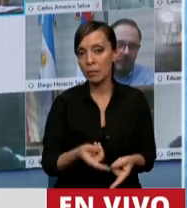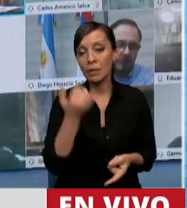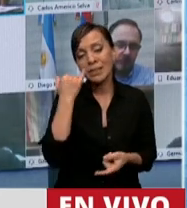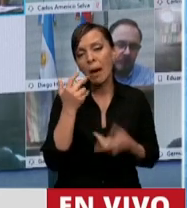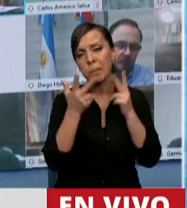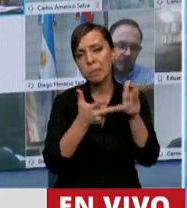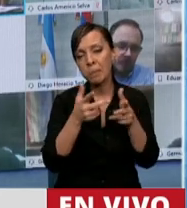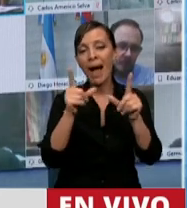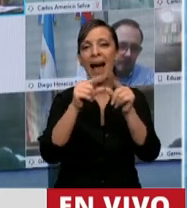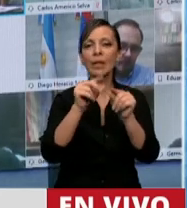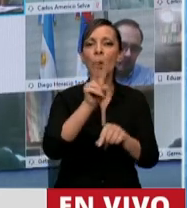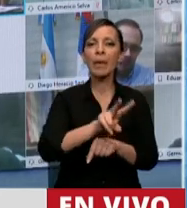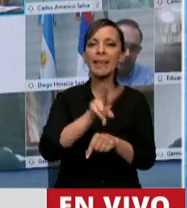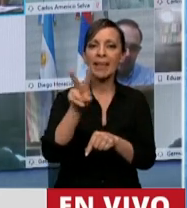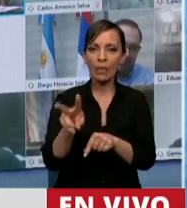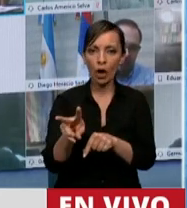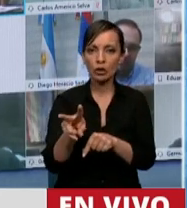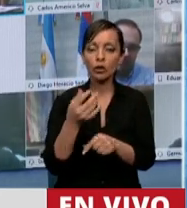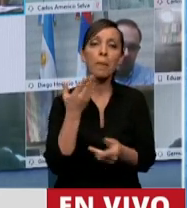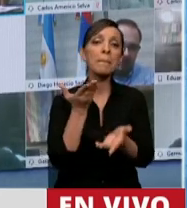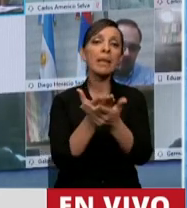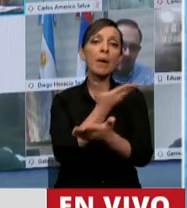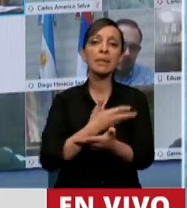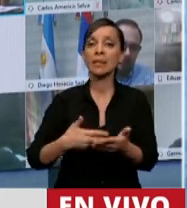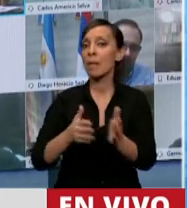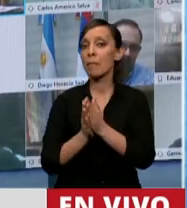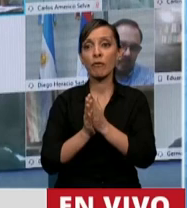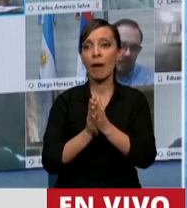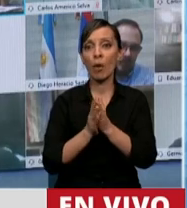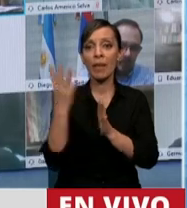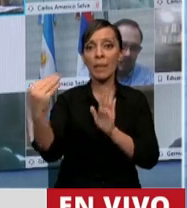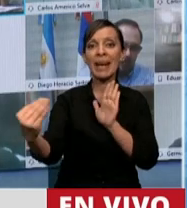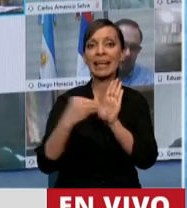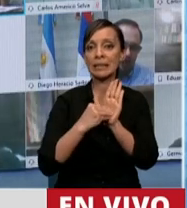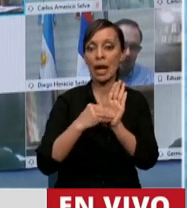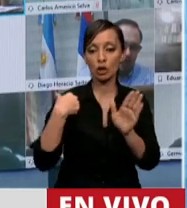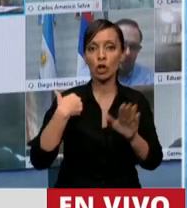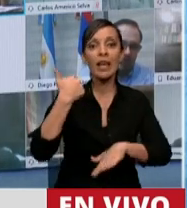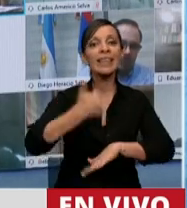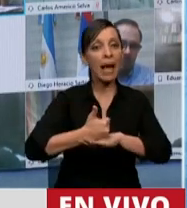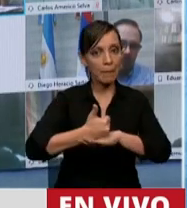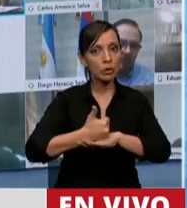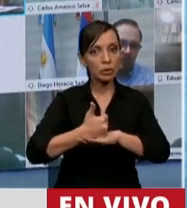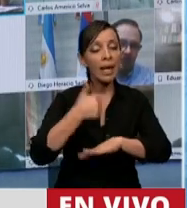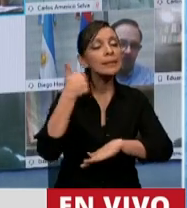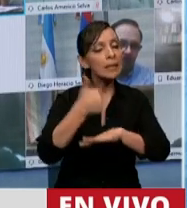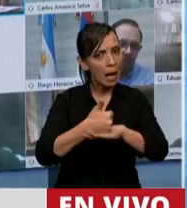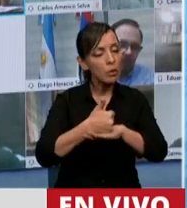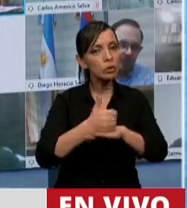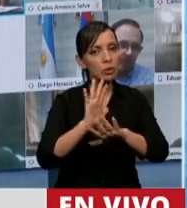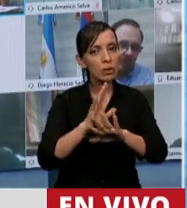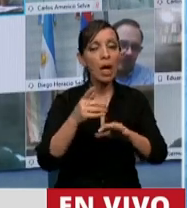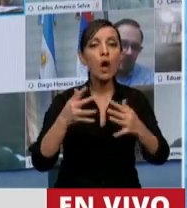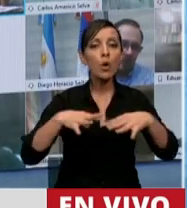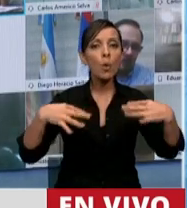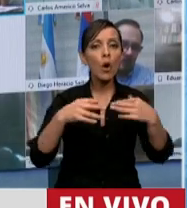señalado, artículo 22, le solicitamos al Presidente que registre nuestra presencia. Estamos en una sesión en minoría, no hay